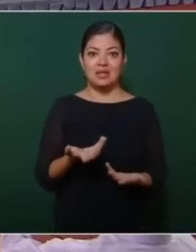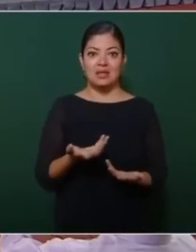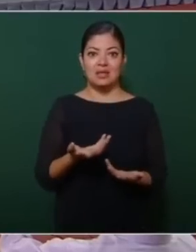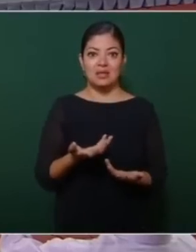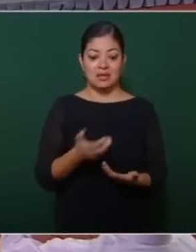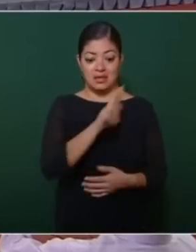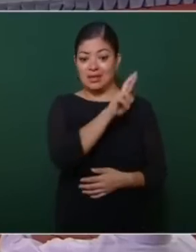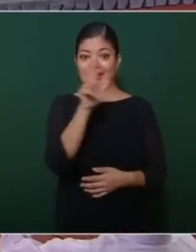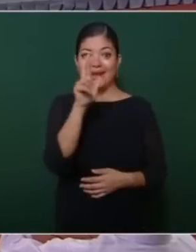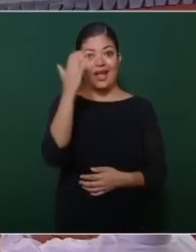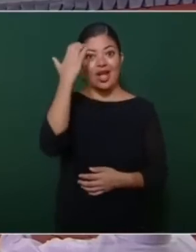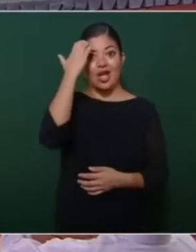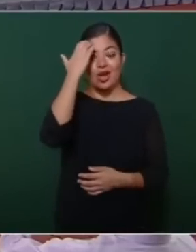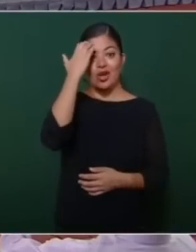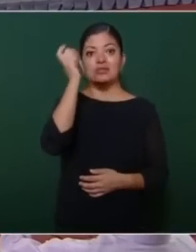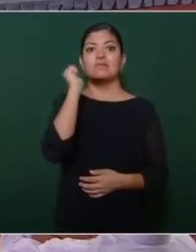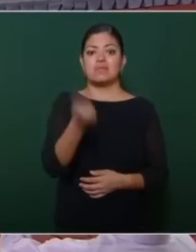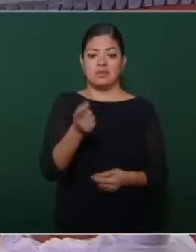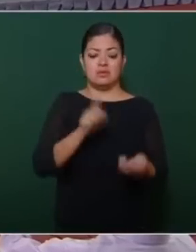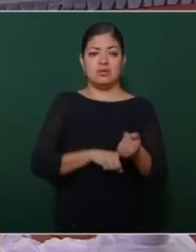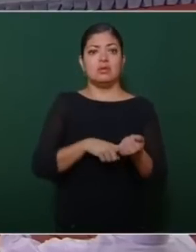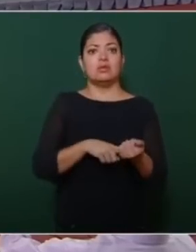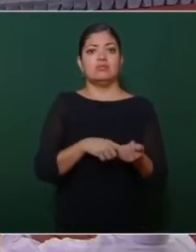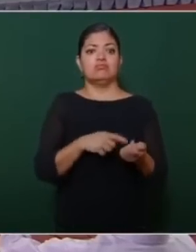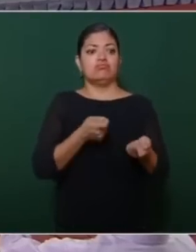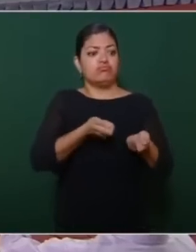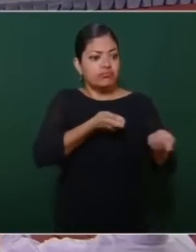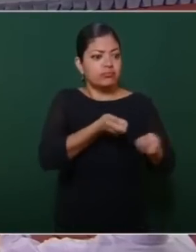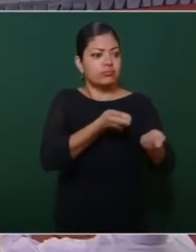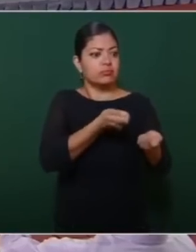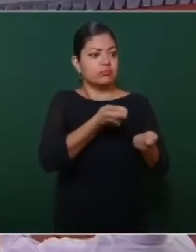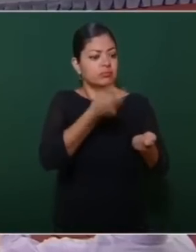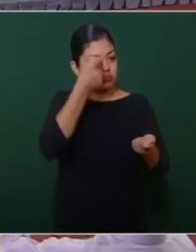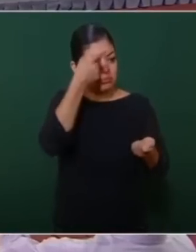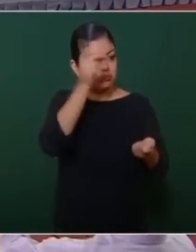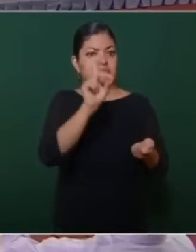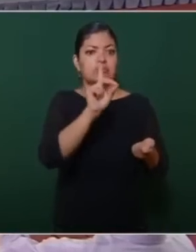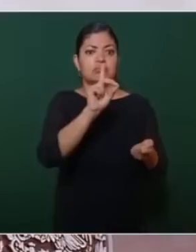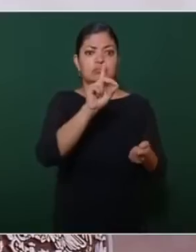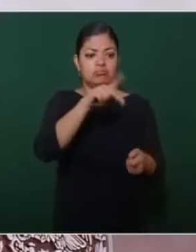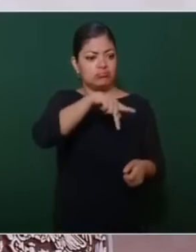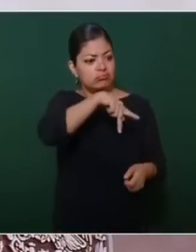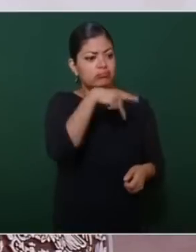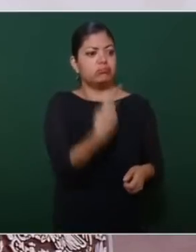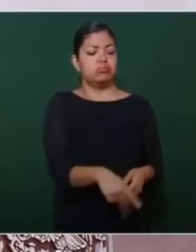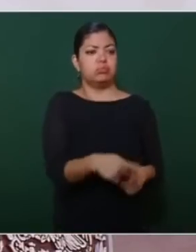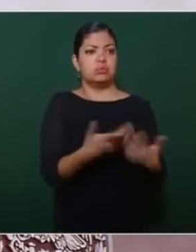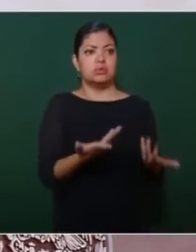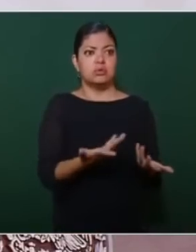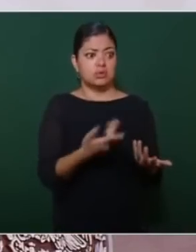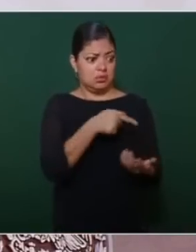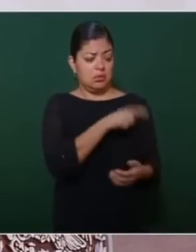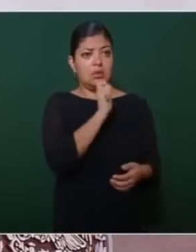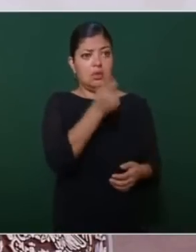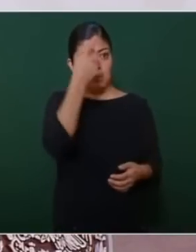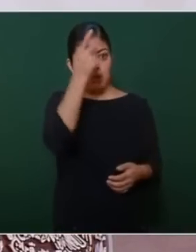reconocimiento del dominio directo y la propiedad inalienable e imprescriptible